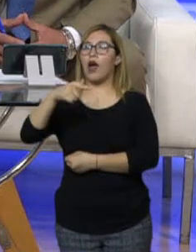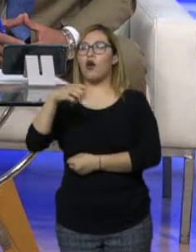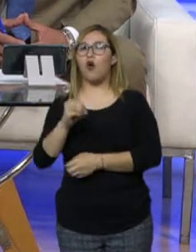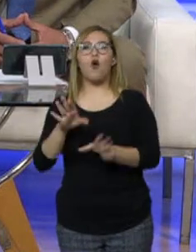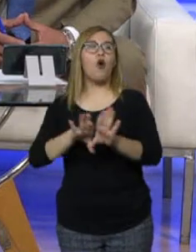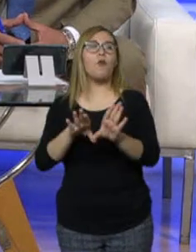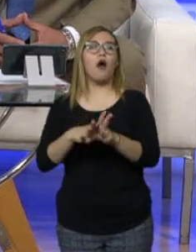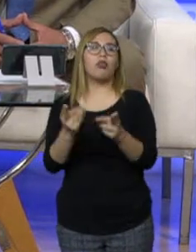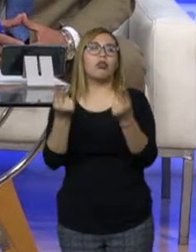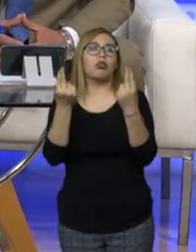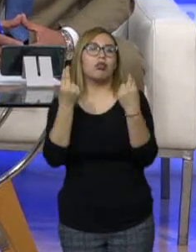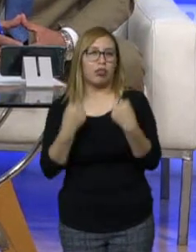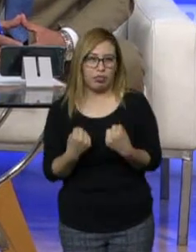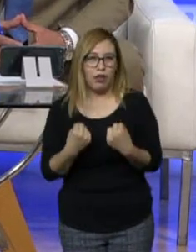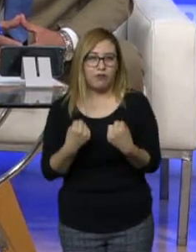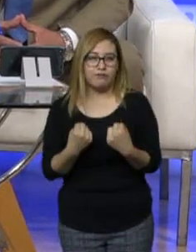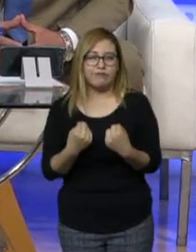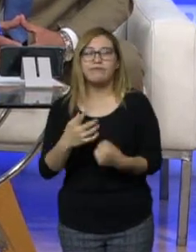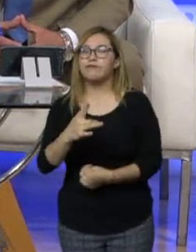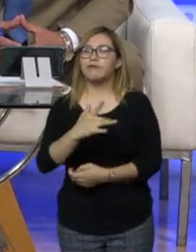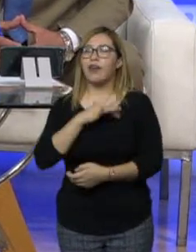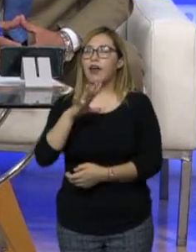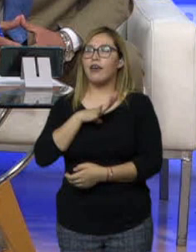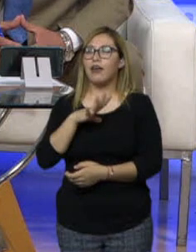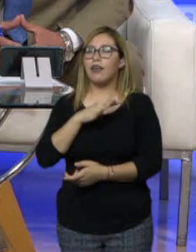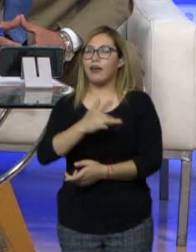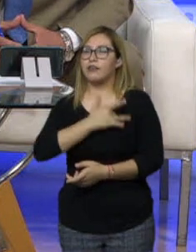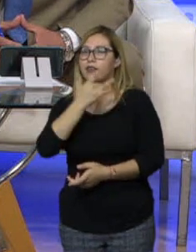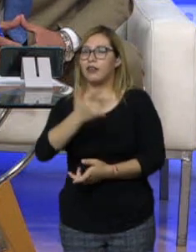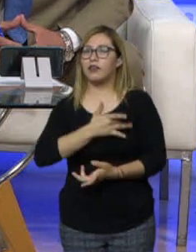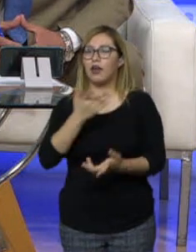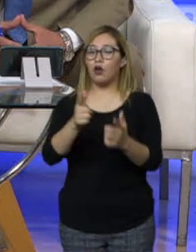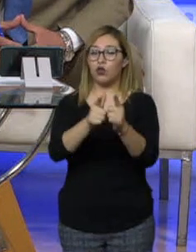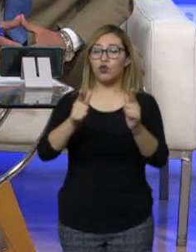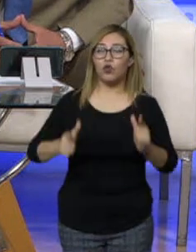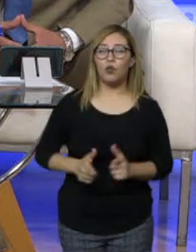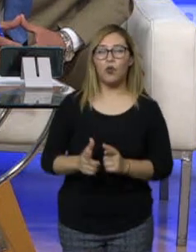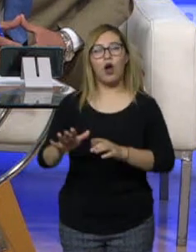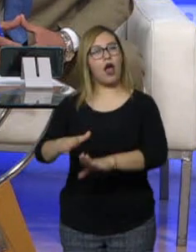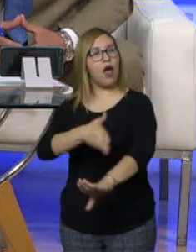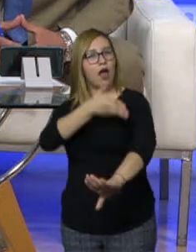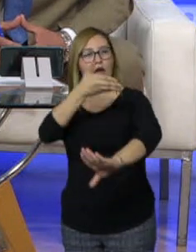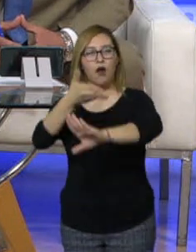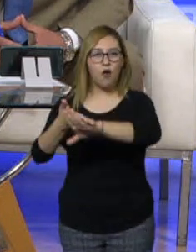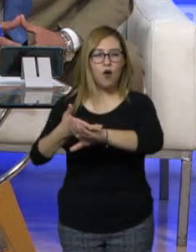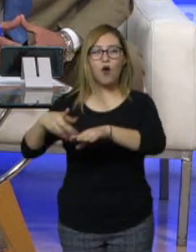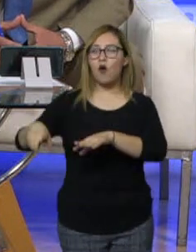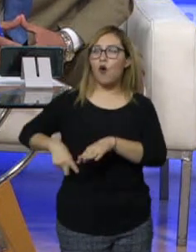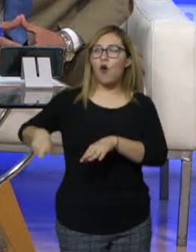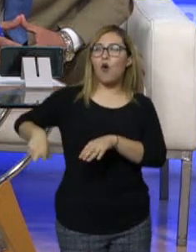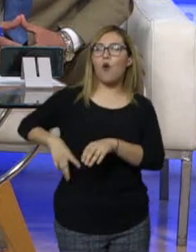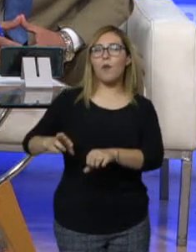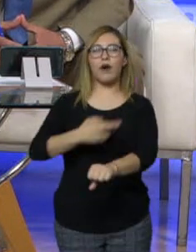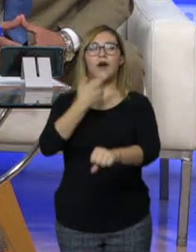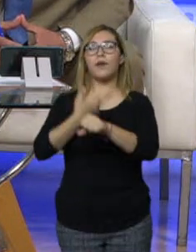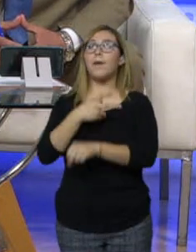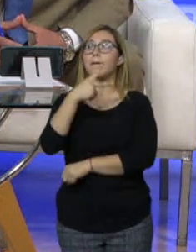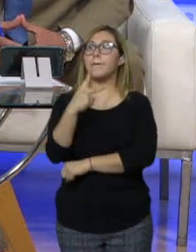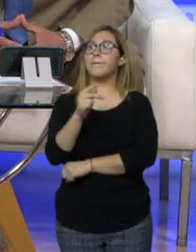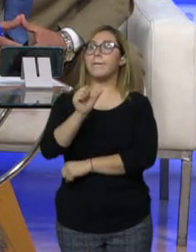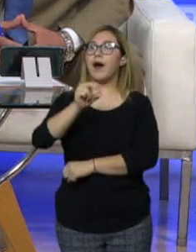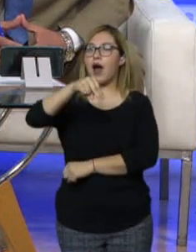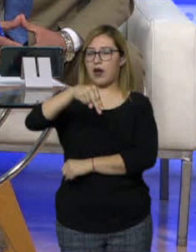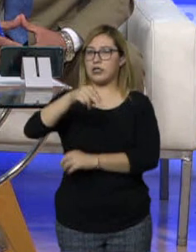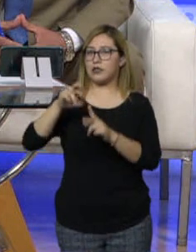manigas, ¿no? Había también una fragmentación, o había un grupo que era el opositor, los gobernadores del PAN, que hacen sus